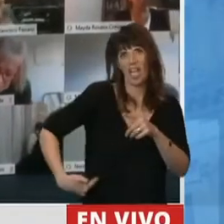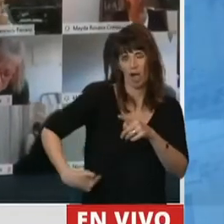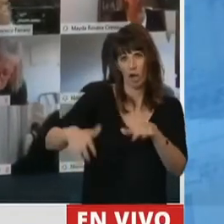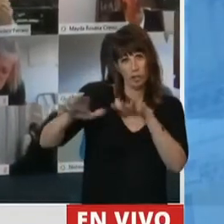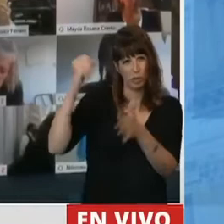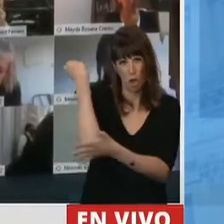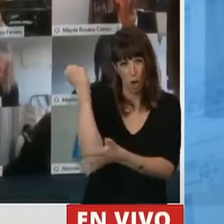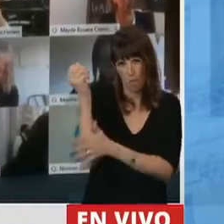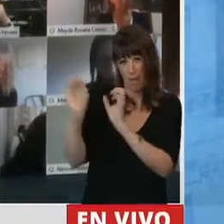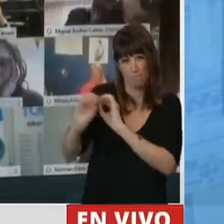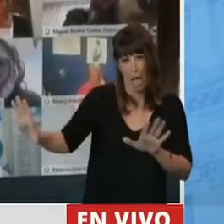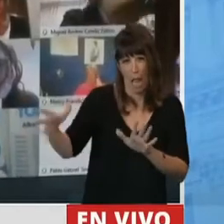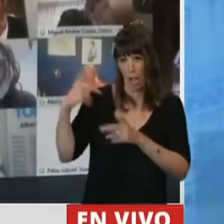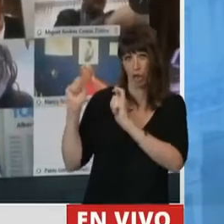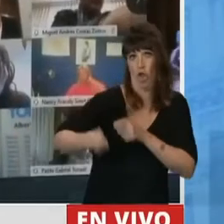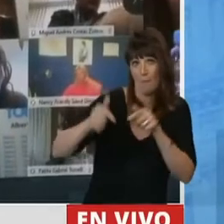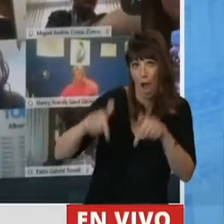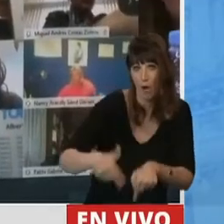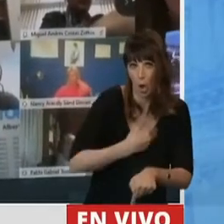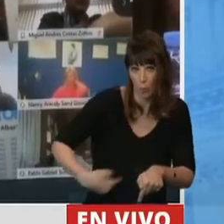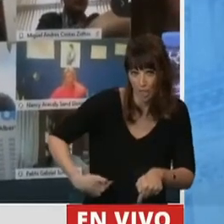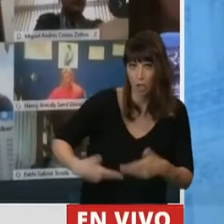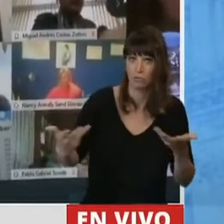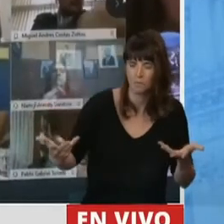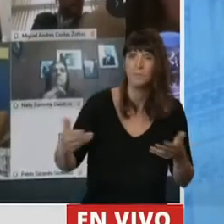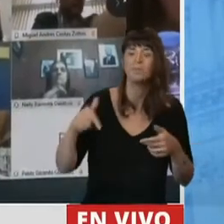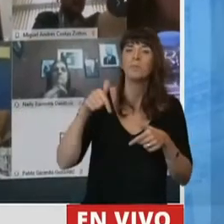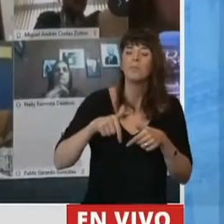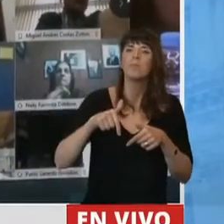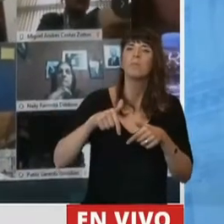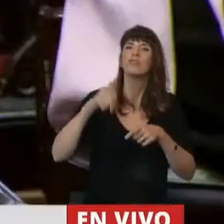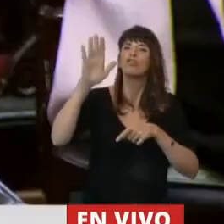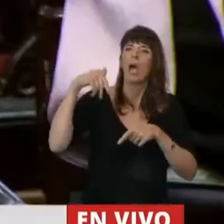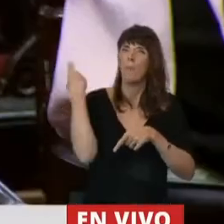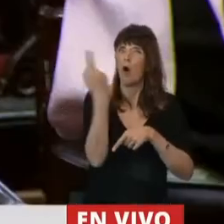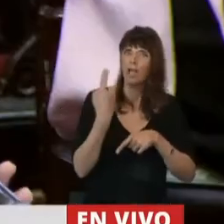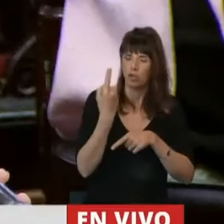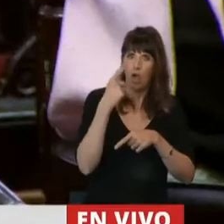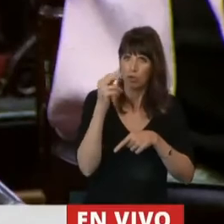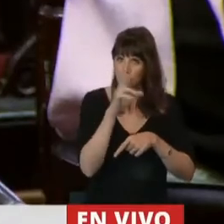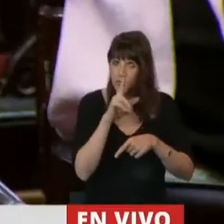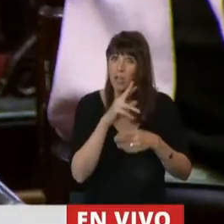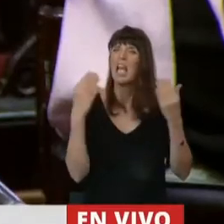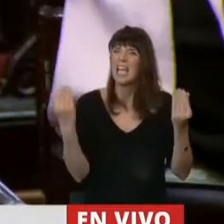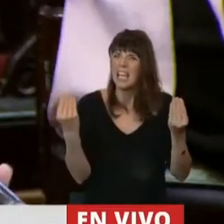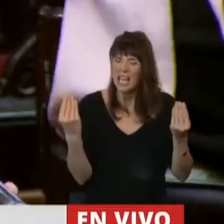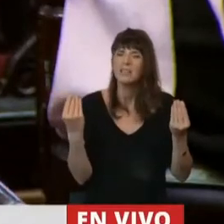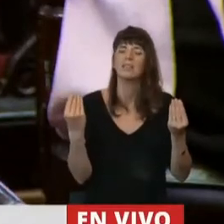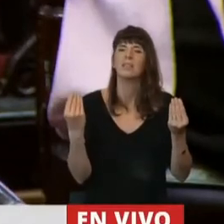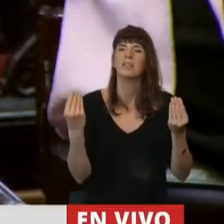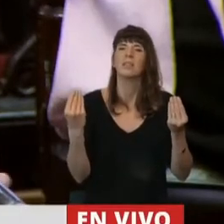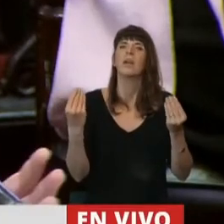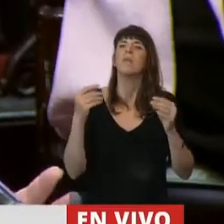raro, y aún en el medio del llamado a la responsabilidad de todos y todas, es buscar hacer conos de silencio sobre